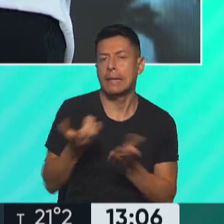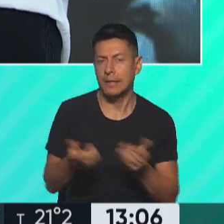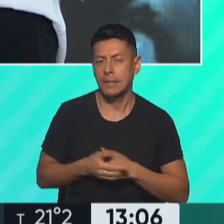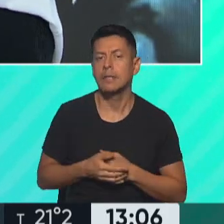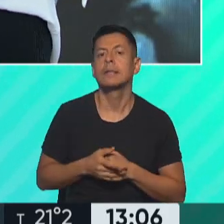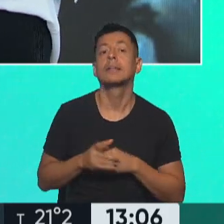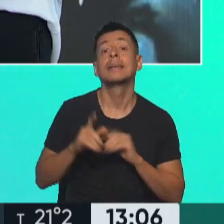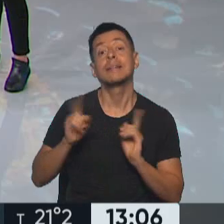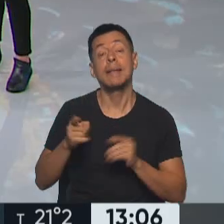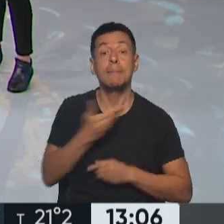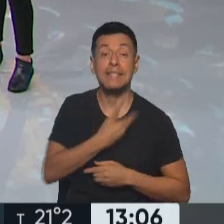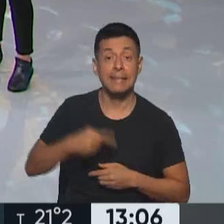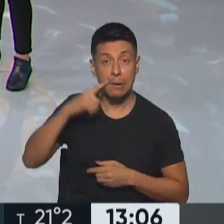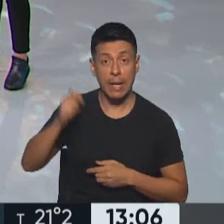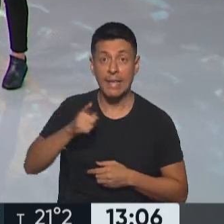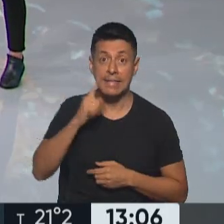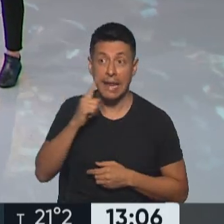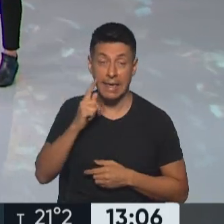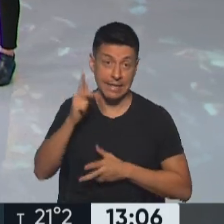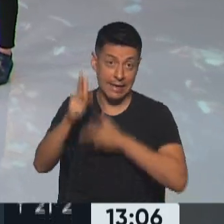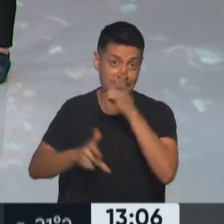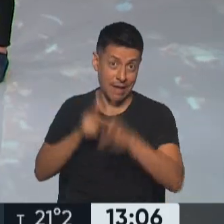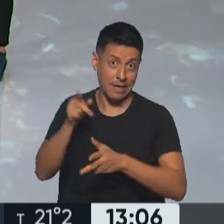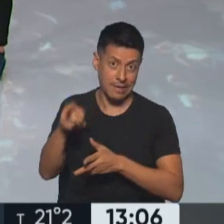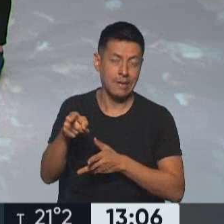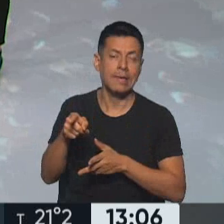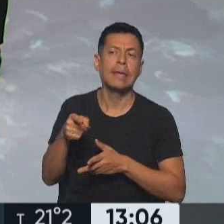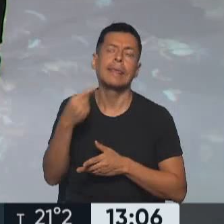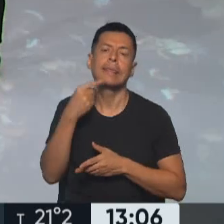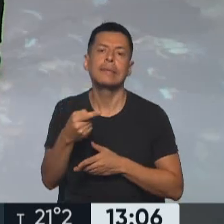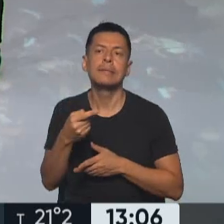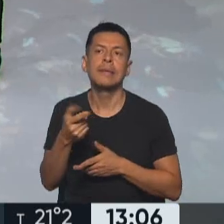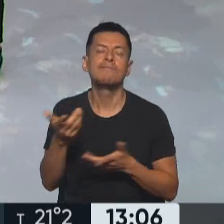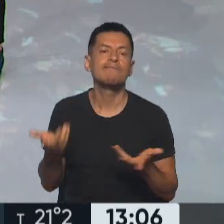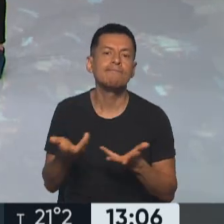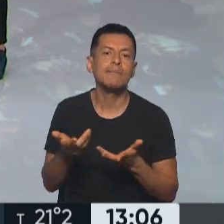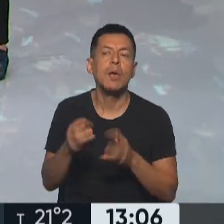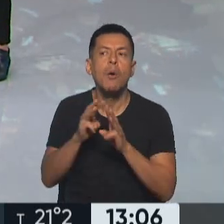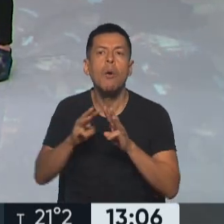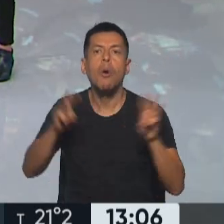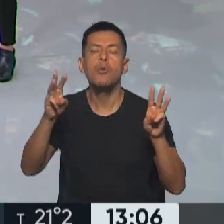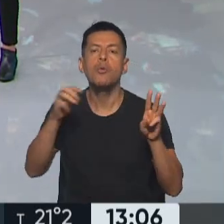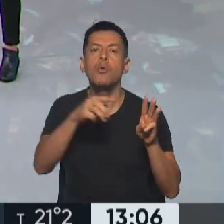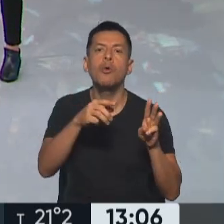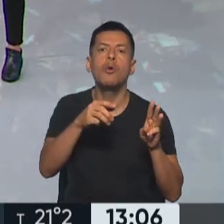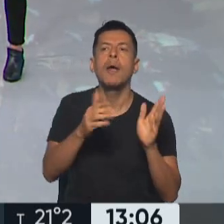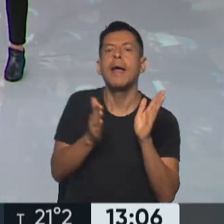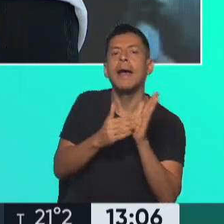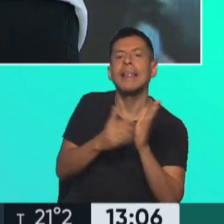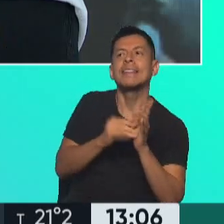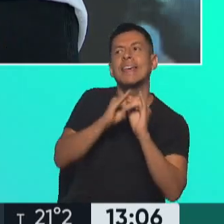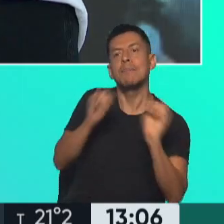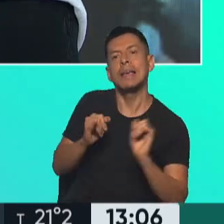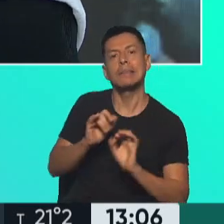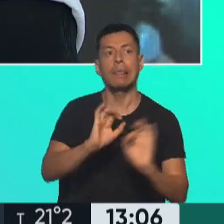habló Zelensky, que es el presidente ucraniano, que planteó que la ONU no estaba dando las garantías de paz